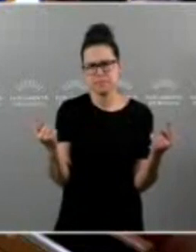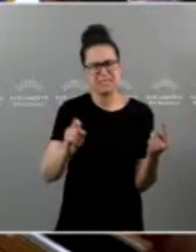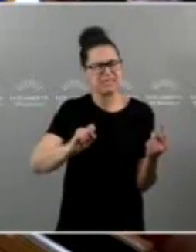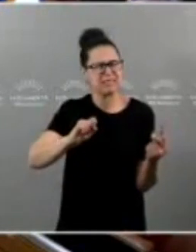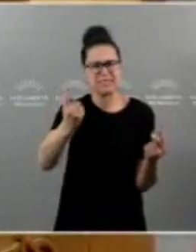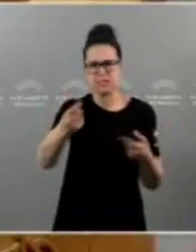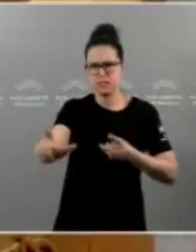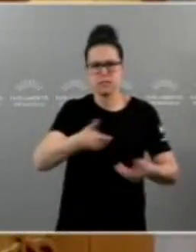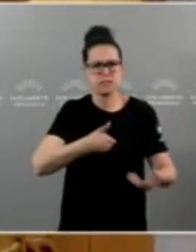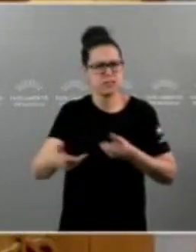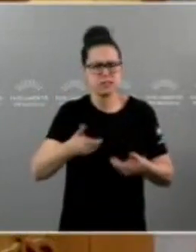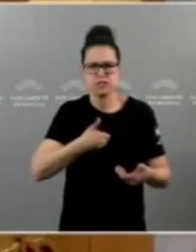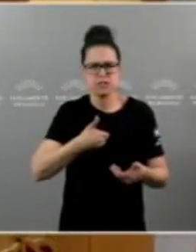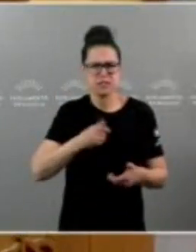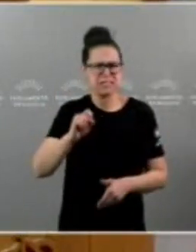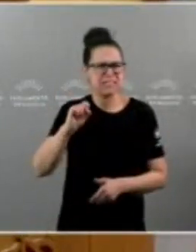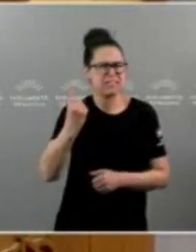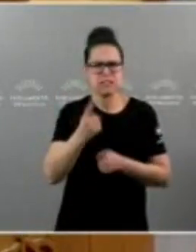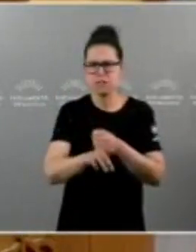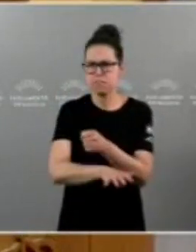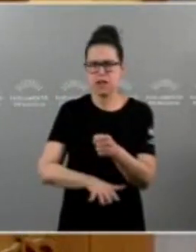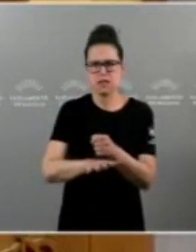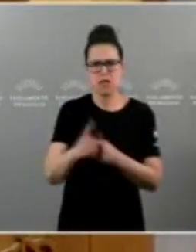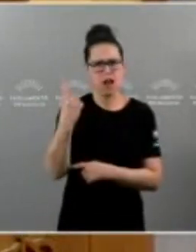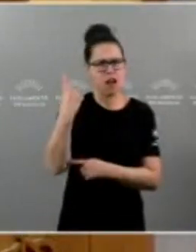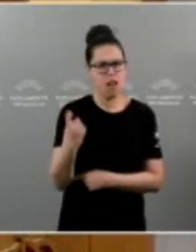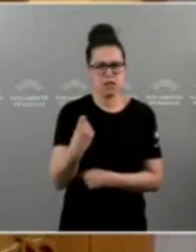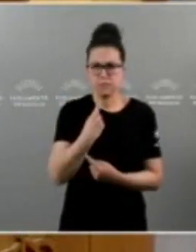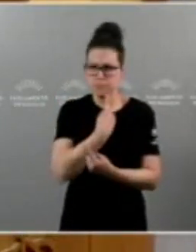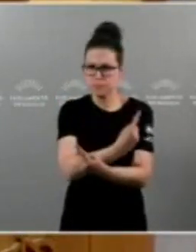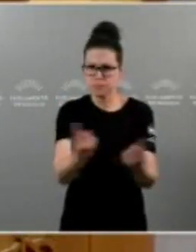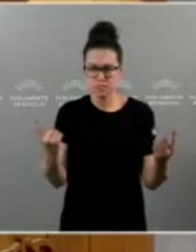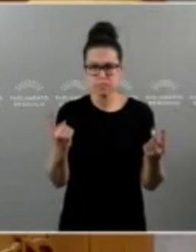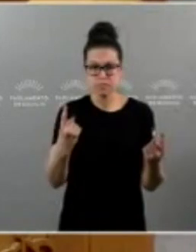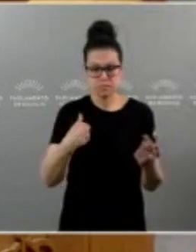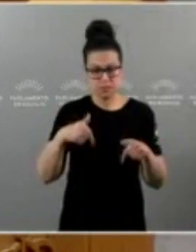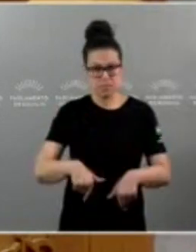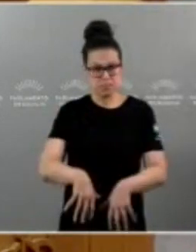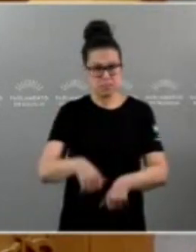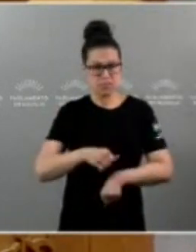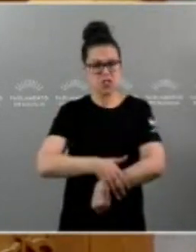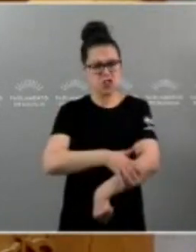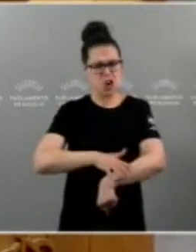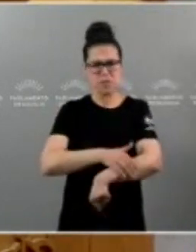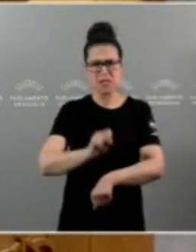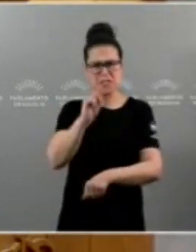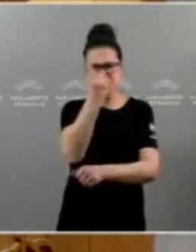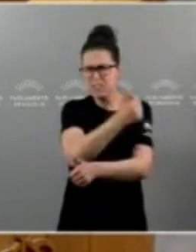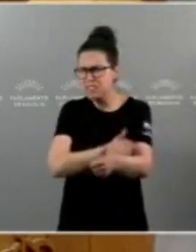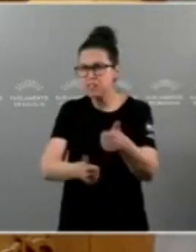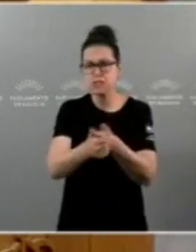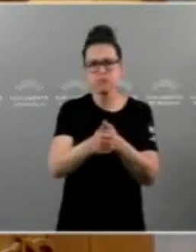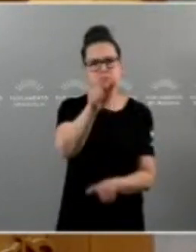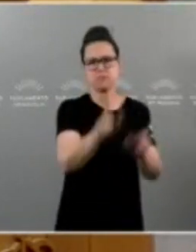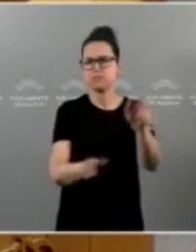demandan, a imprescindible. En Galicia vai haber un goberno que defenderá por riba de todo os intereses do noso